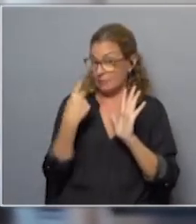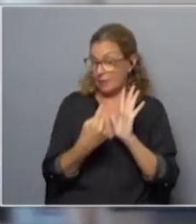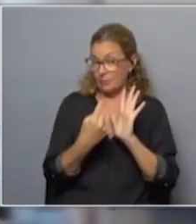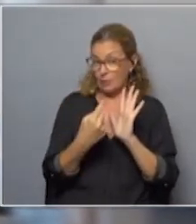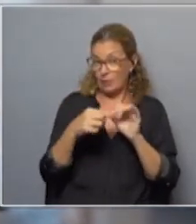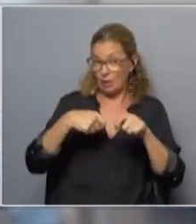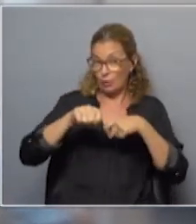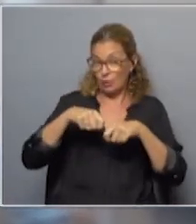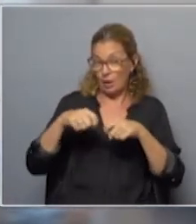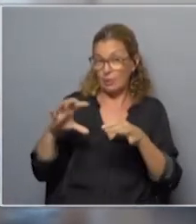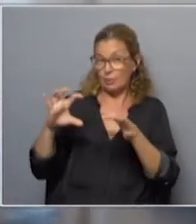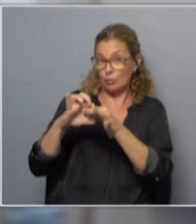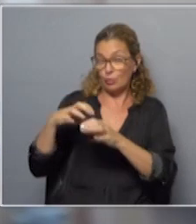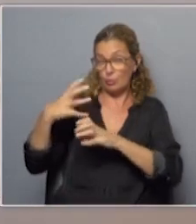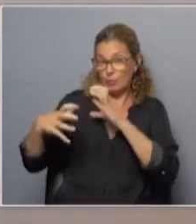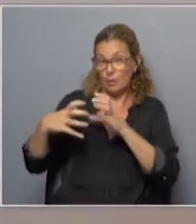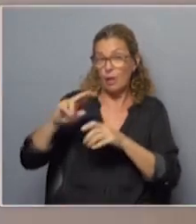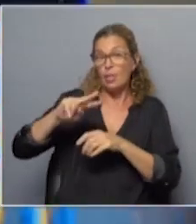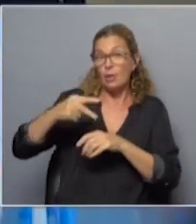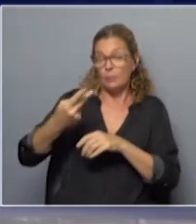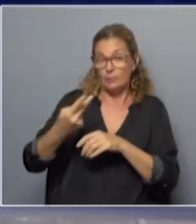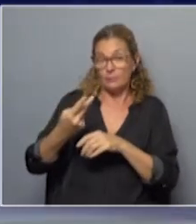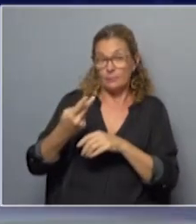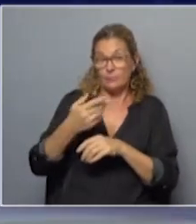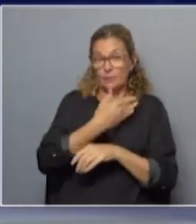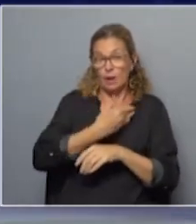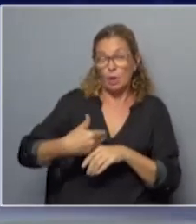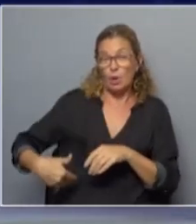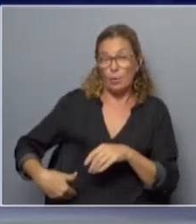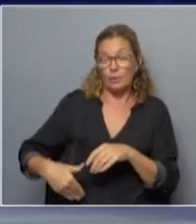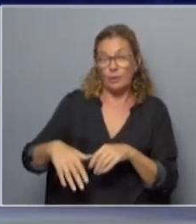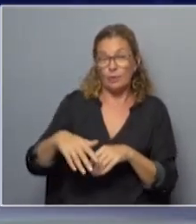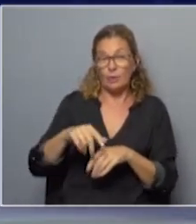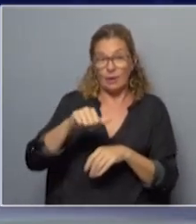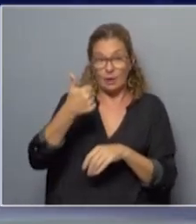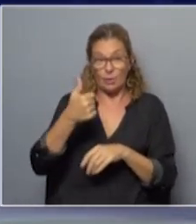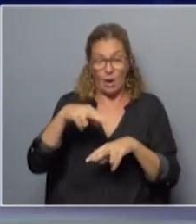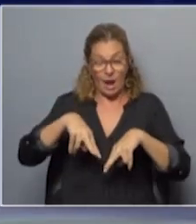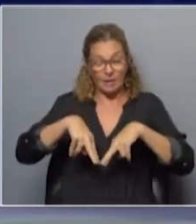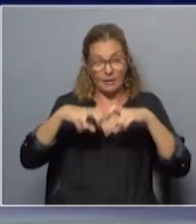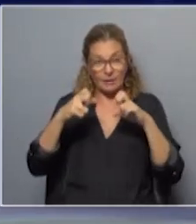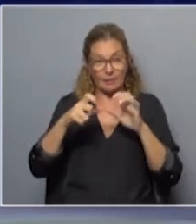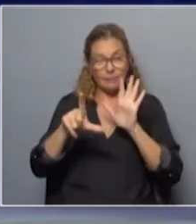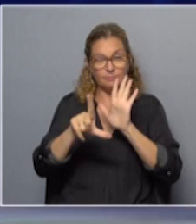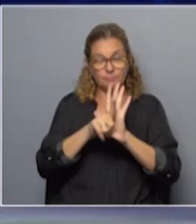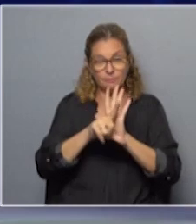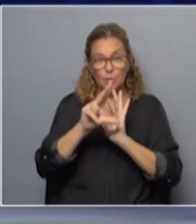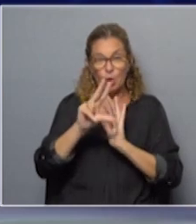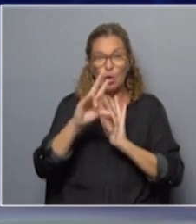va a negociar con los socios después de la segunda vuelta. El gobierno electo analiza la ley de urgente